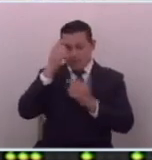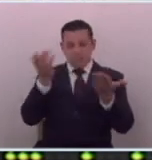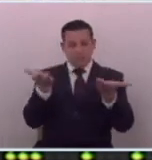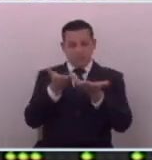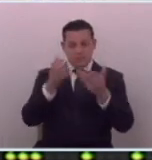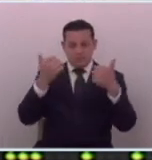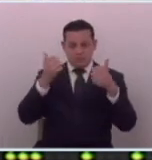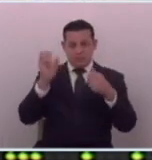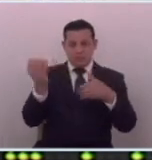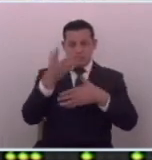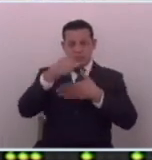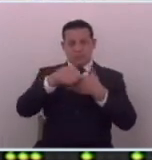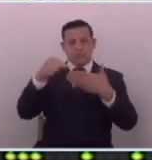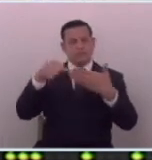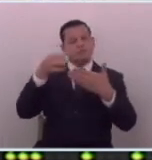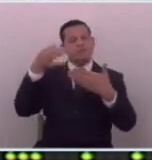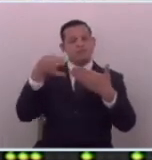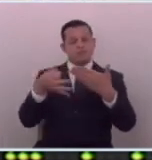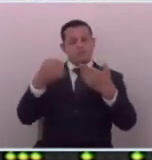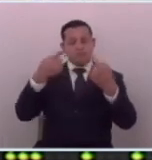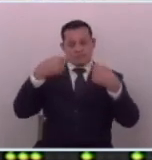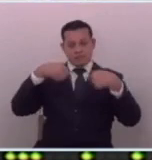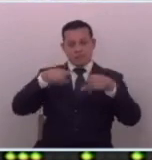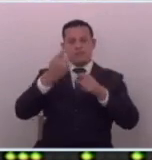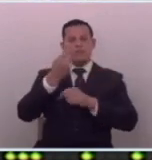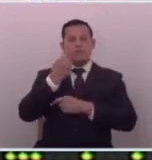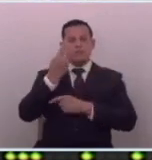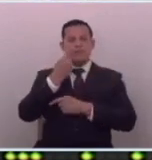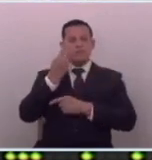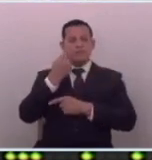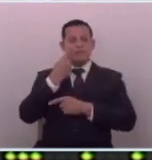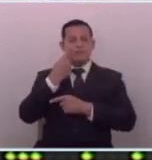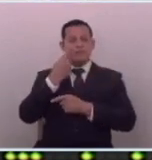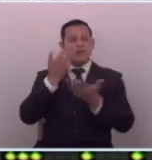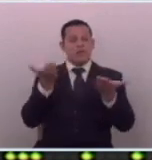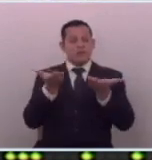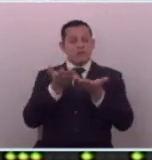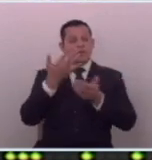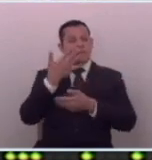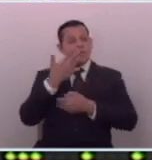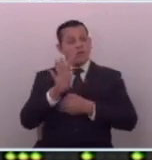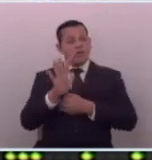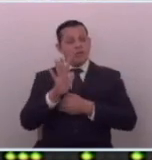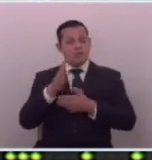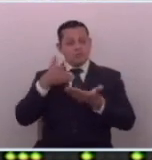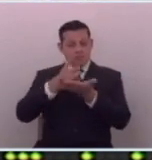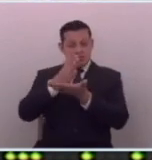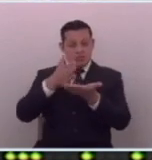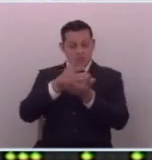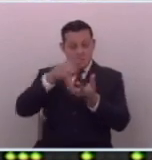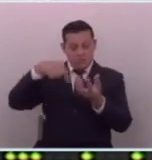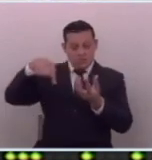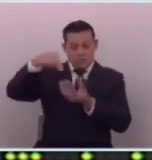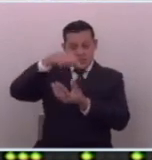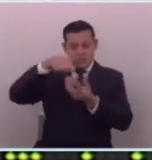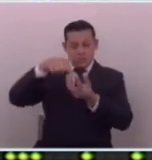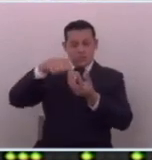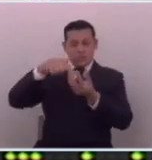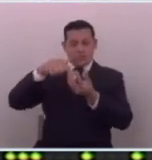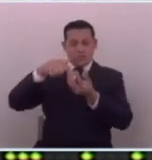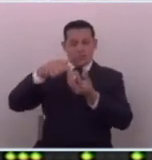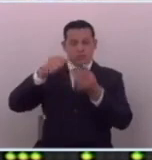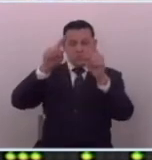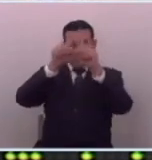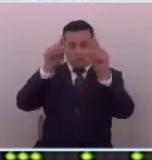desde esta nueva asamblea legislativa siempre buscamos hacerlo por ejemplo accesibles a ustedes por radio por